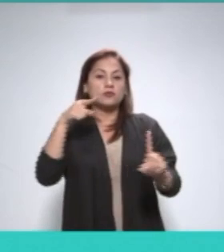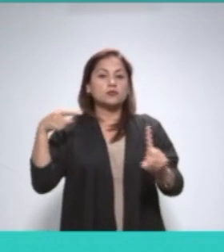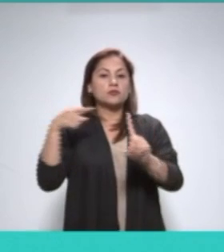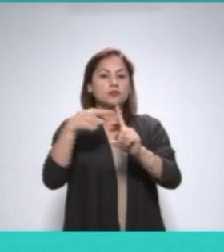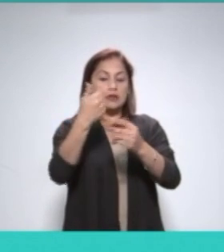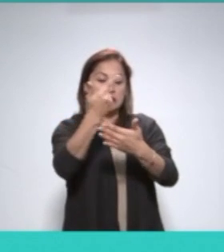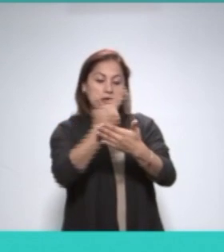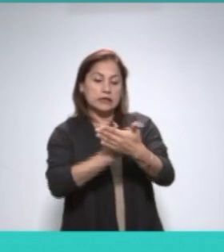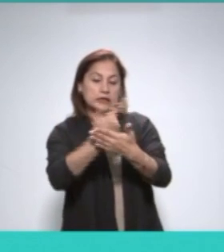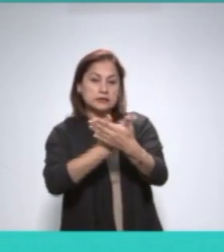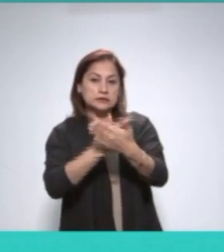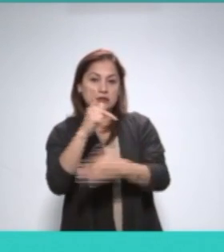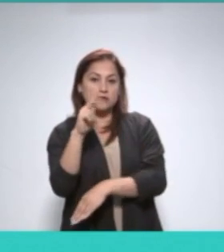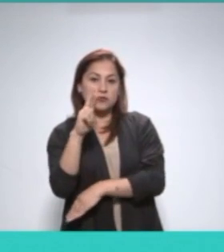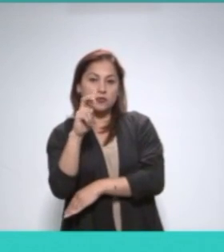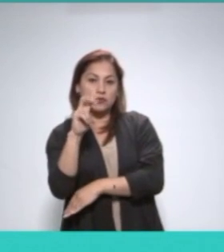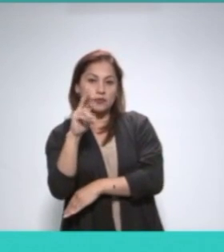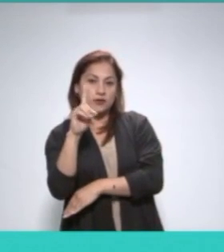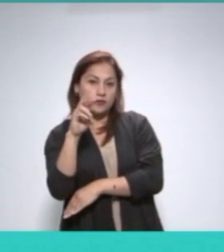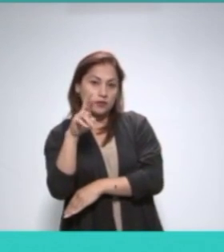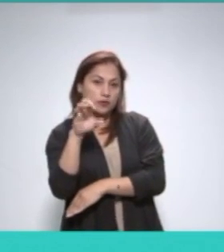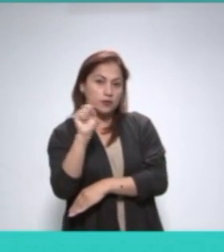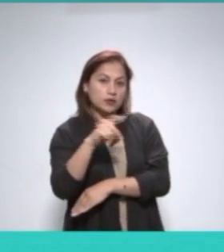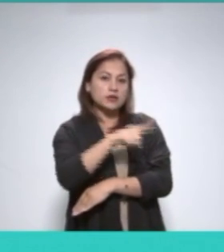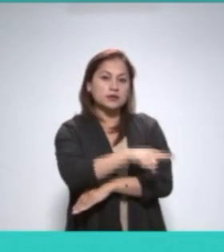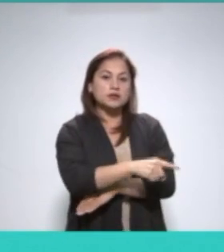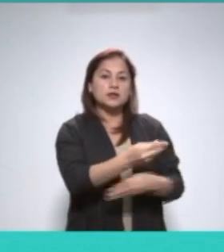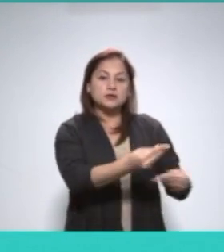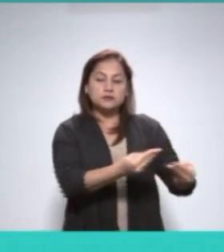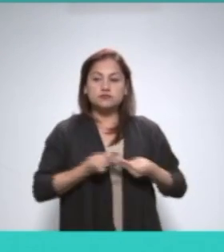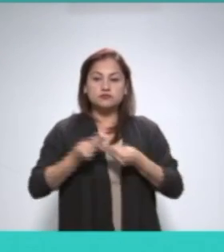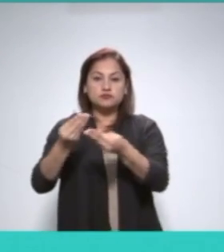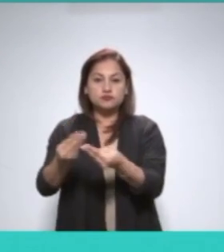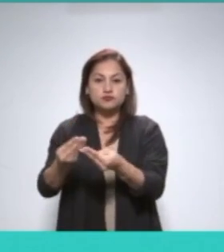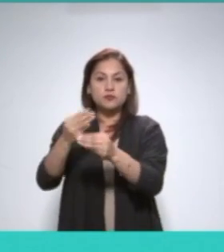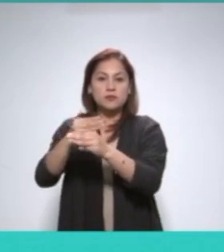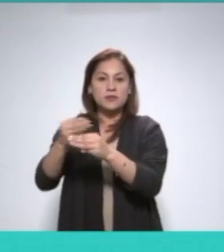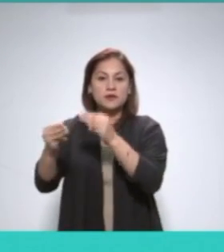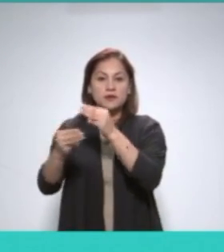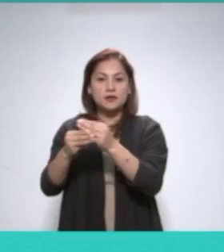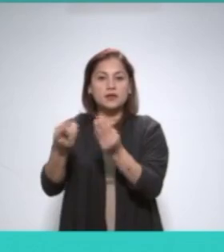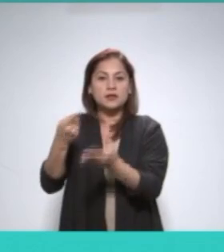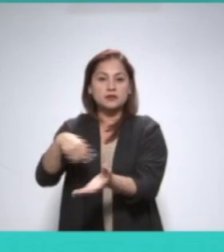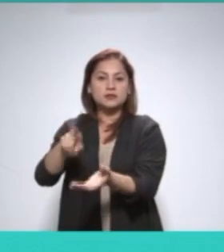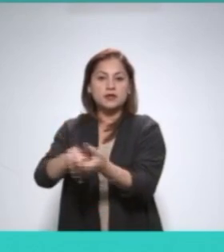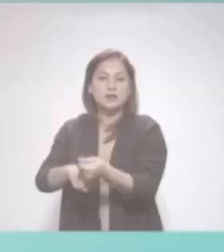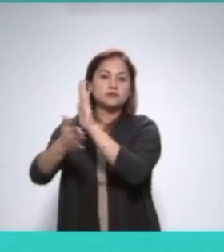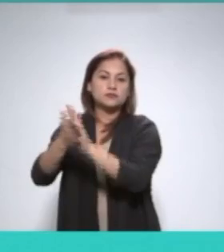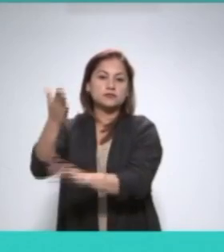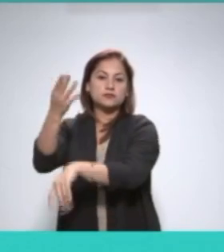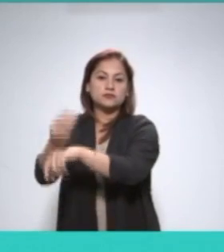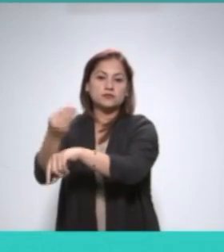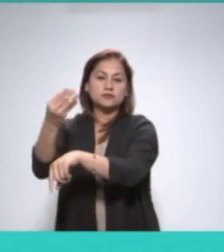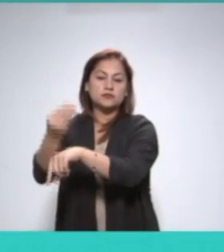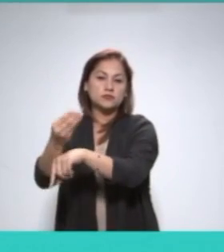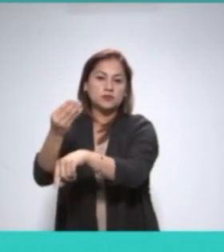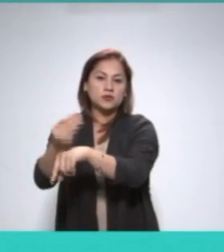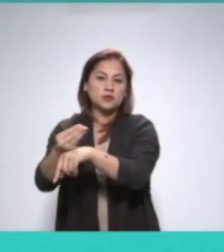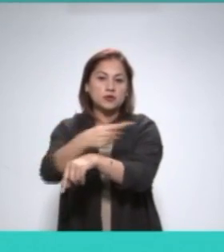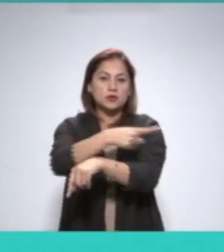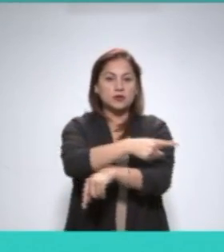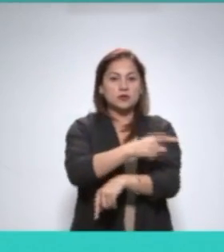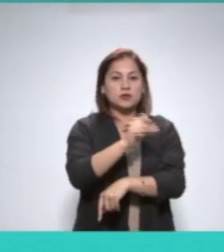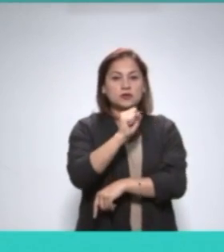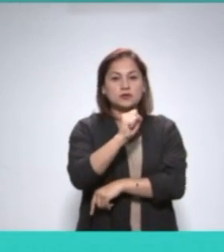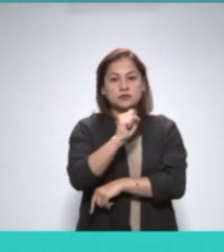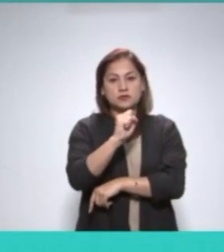los proveedores que suministraron los materiales y servicios que se usaron en la realización de las obras de infraestructura encargadas por la Secretaría de